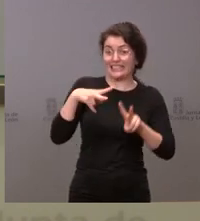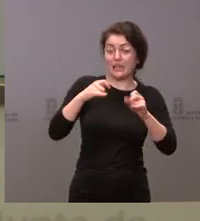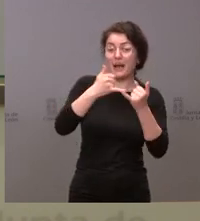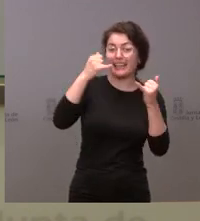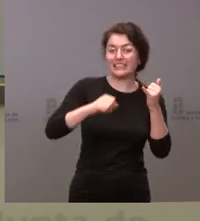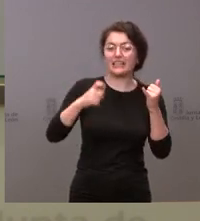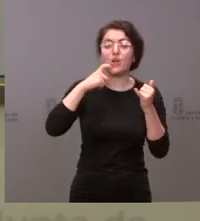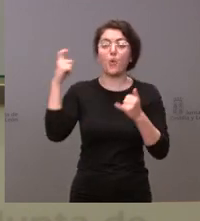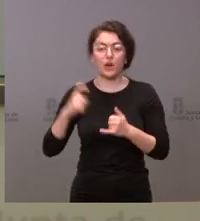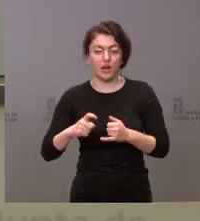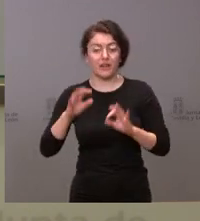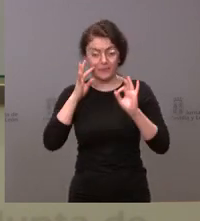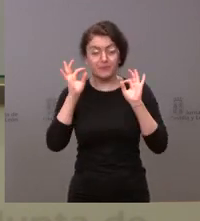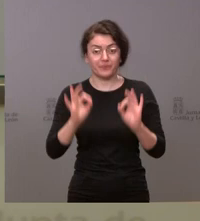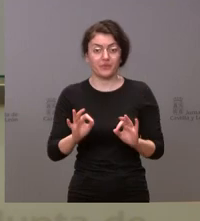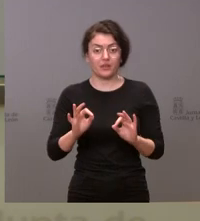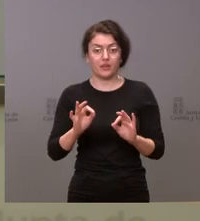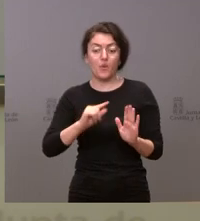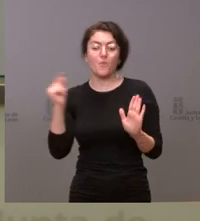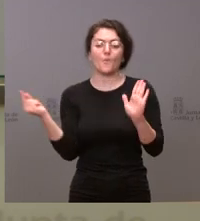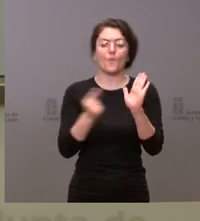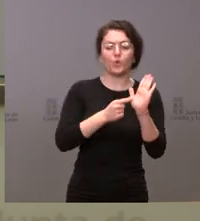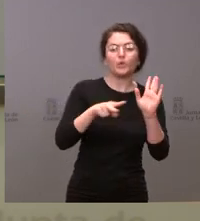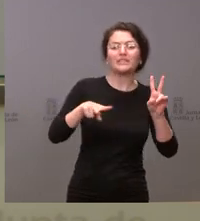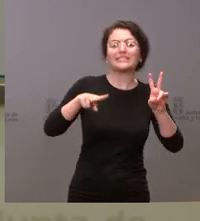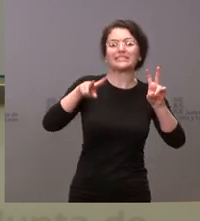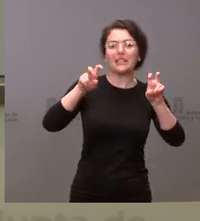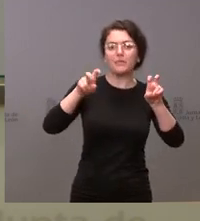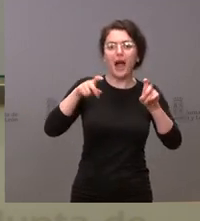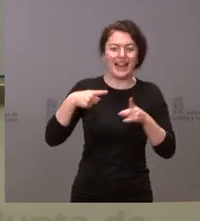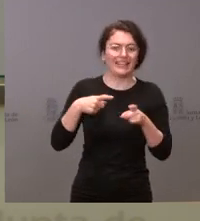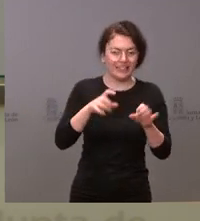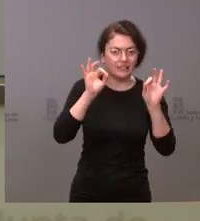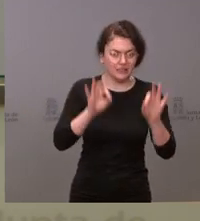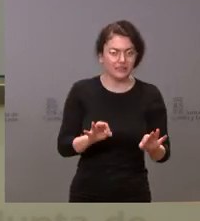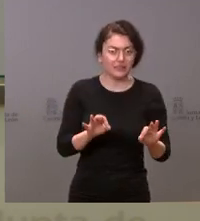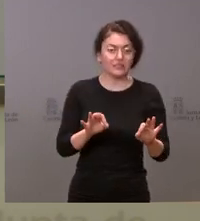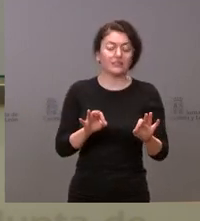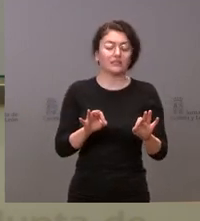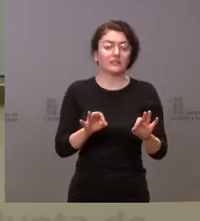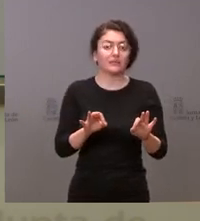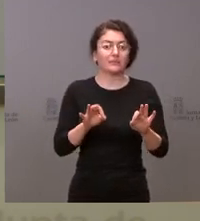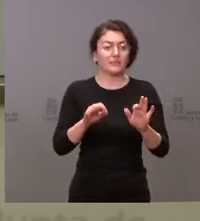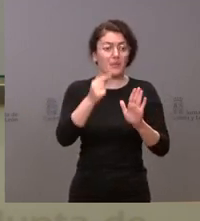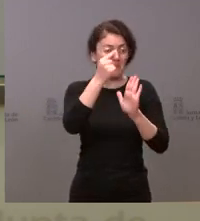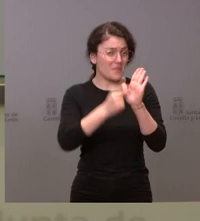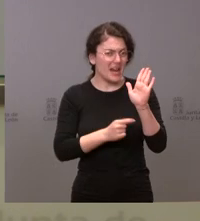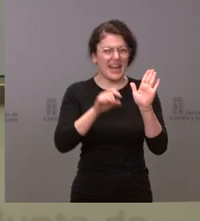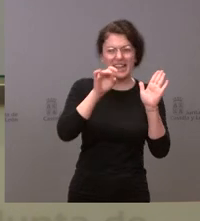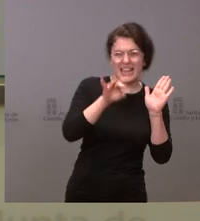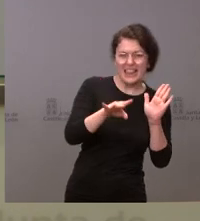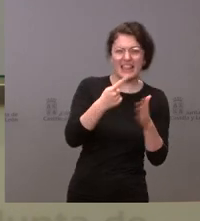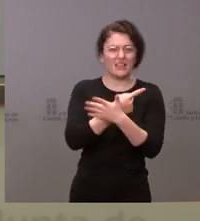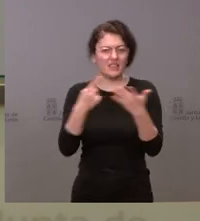ha incorporado un punto para hablar de la crisis de Ucrania, que entre muchos aspectos, que creo que son del orden de 15-16, pues incorpora